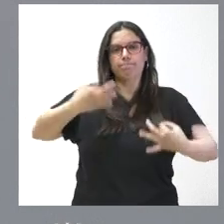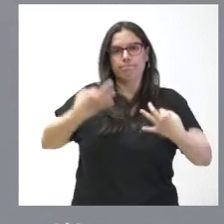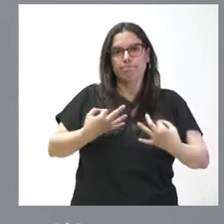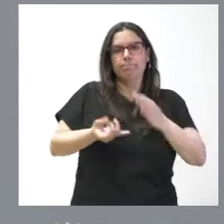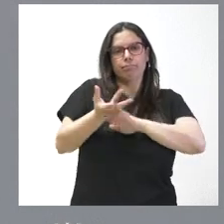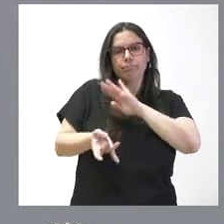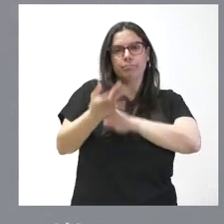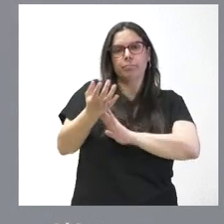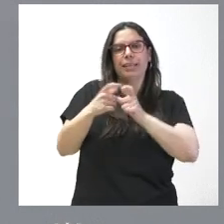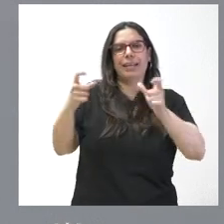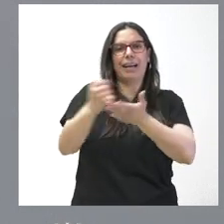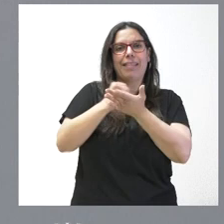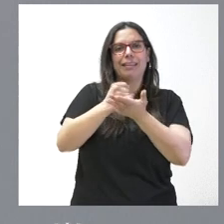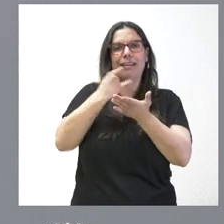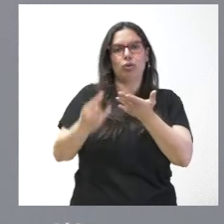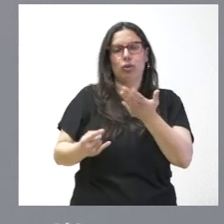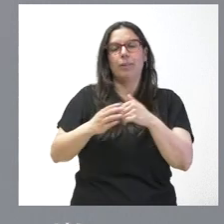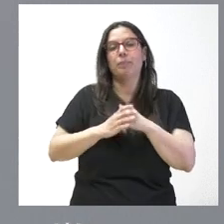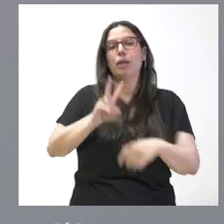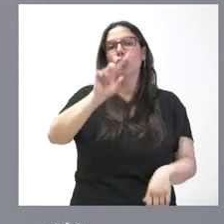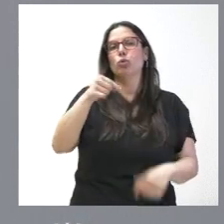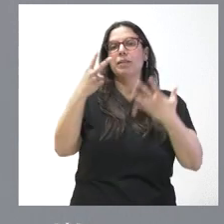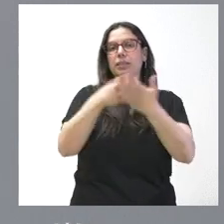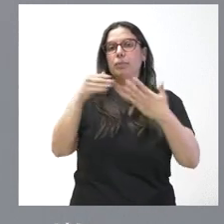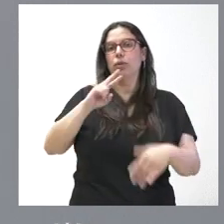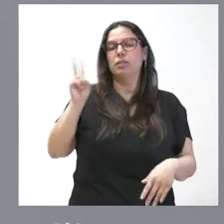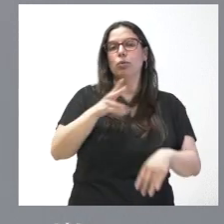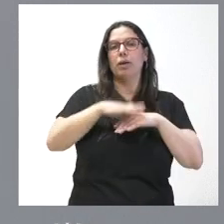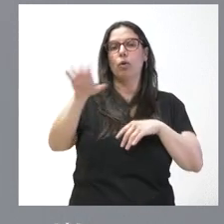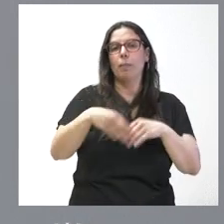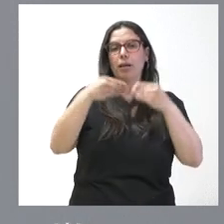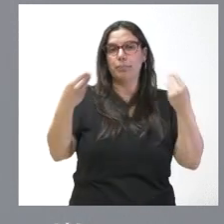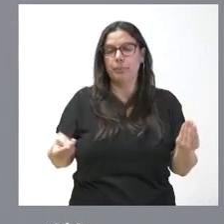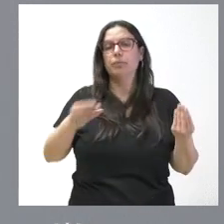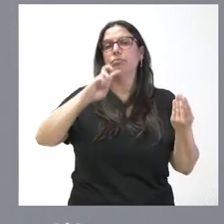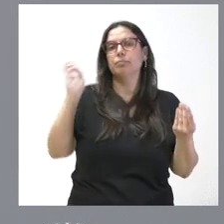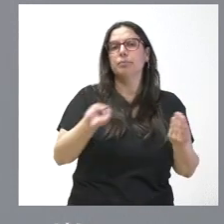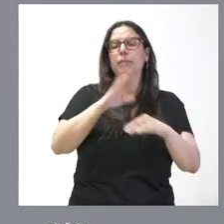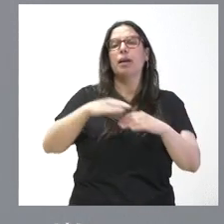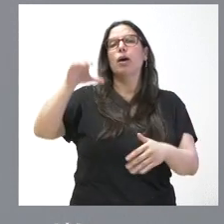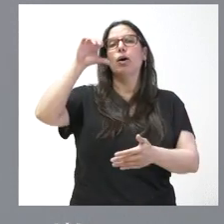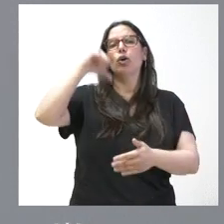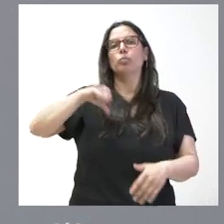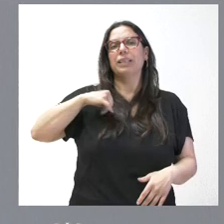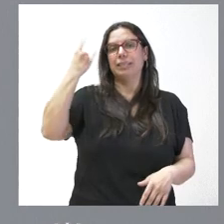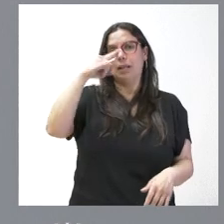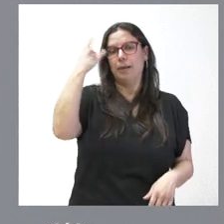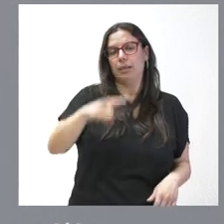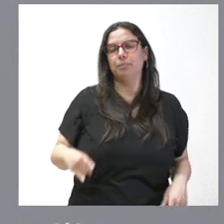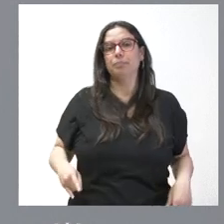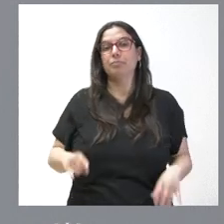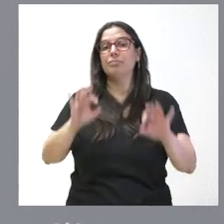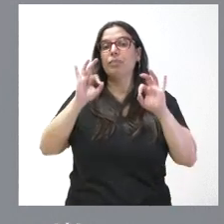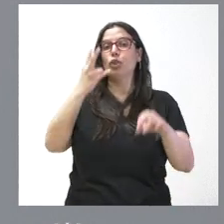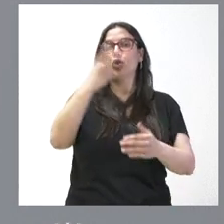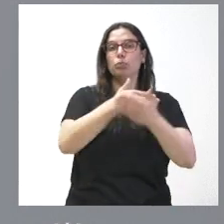electrónica en Castilla y León. 2,7 millones de euros para suministro de servicios en el Complejo Universitario de Salamanca. En concreto,